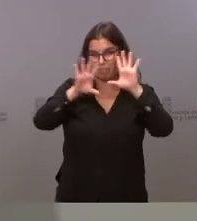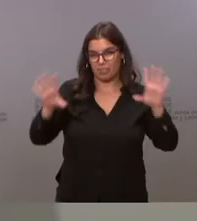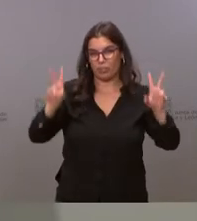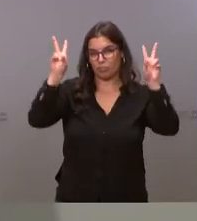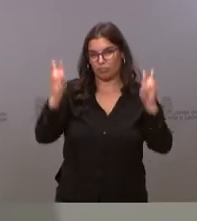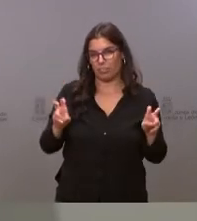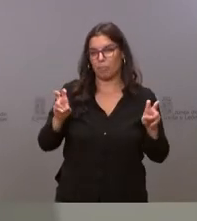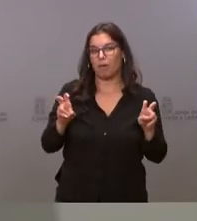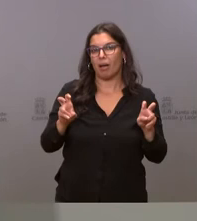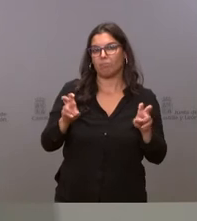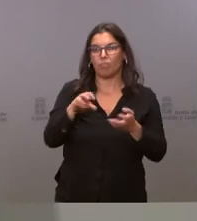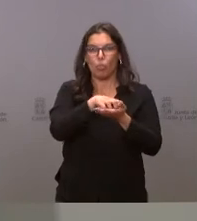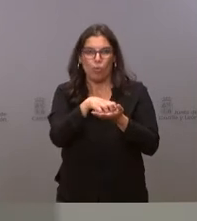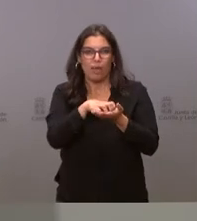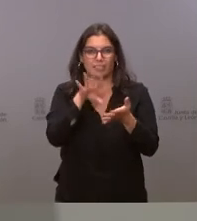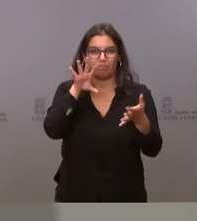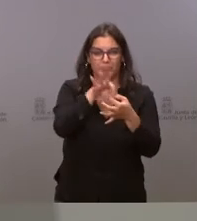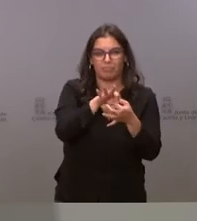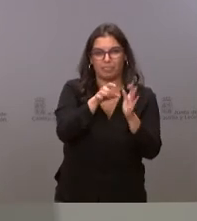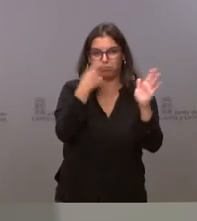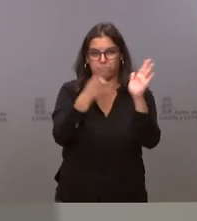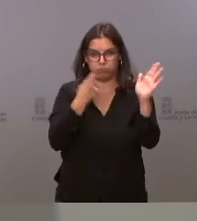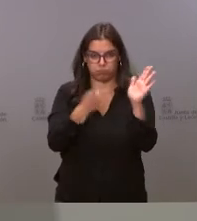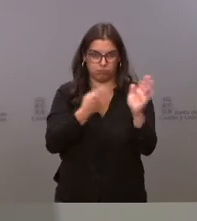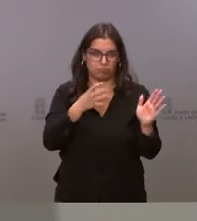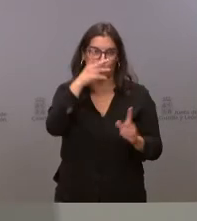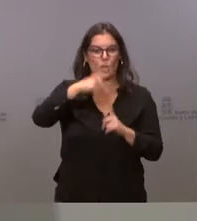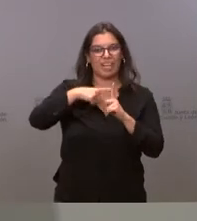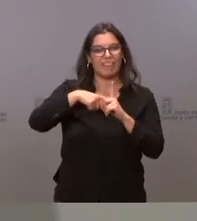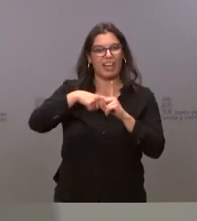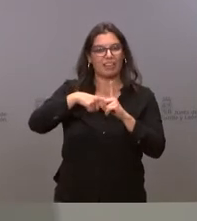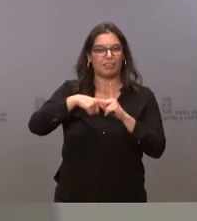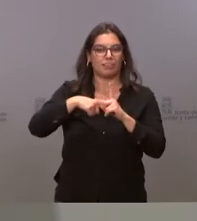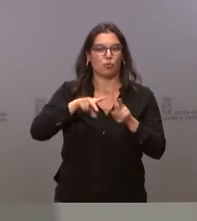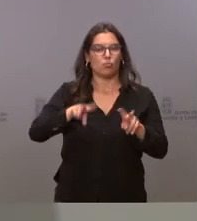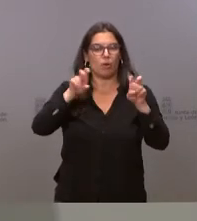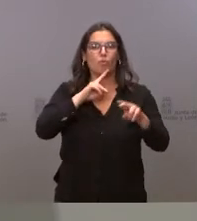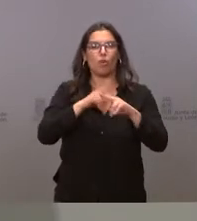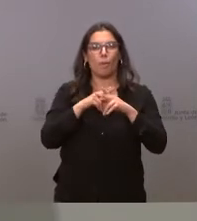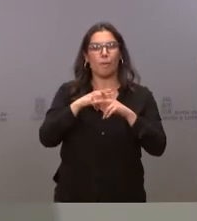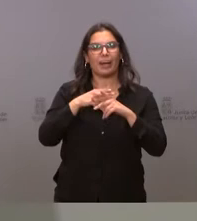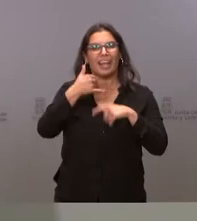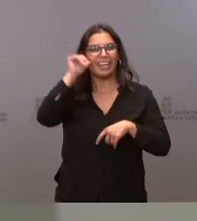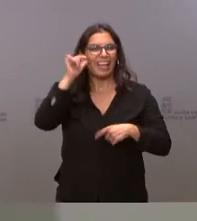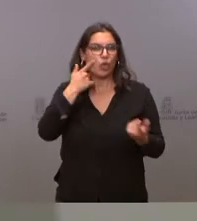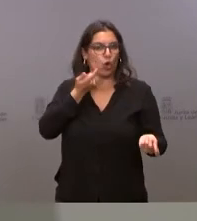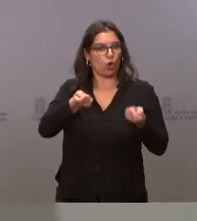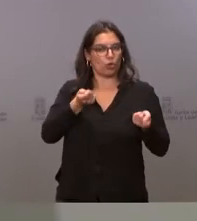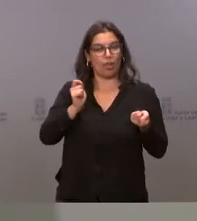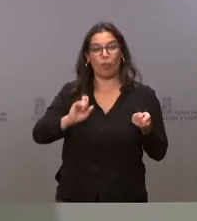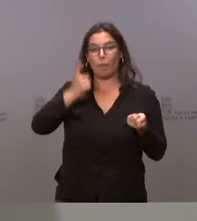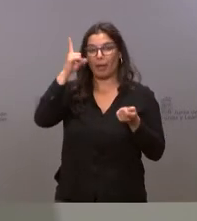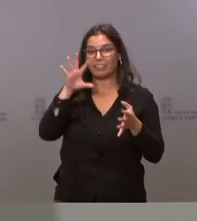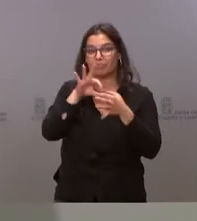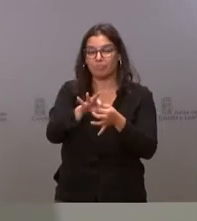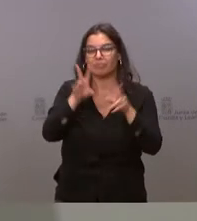dudas surgidas sobre este nuevo nivel de riesgo controlado, sobre todo con respecto a